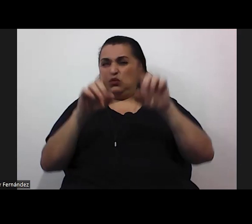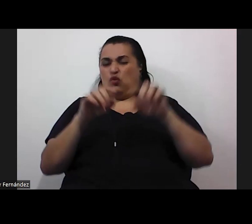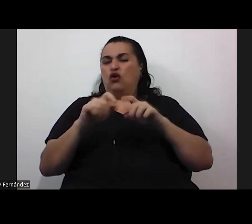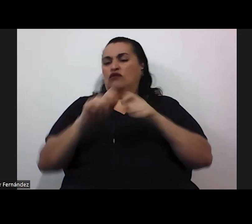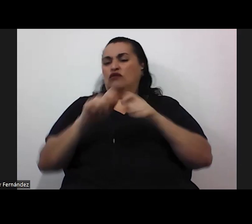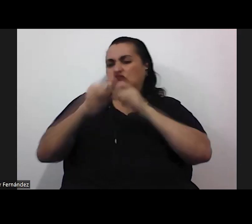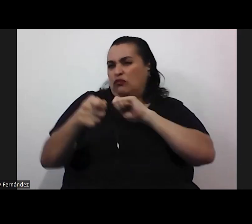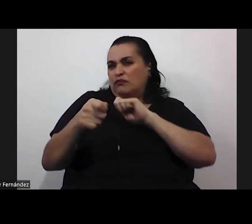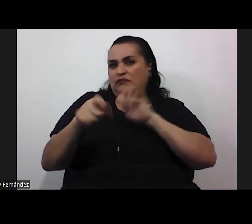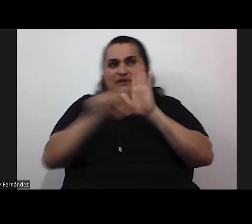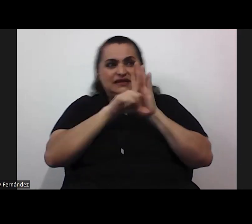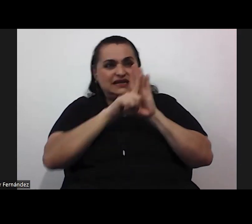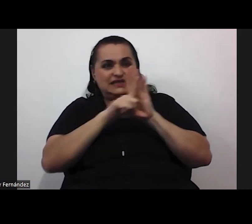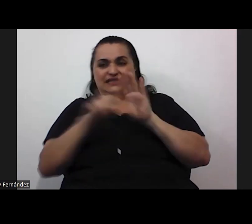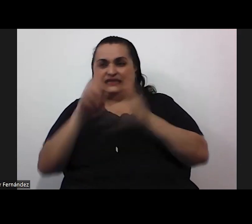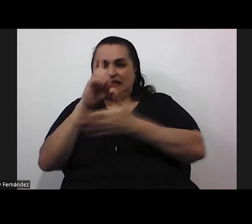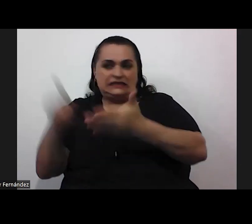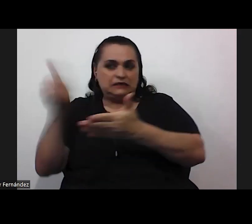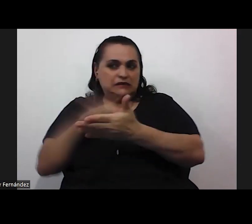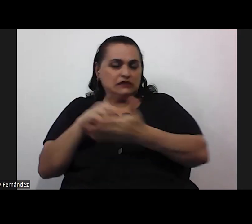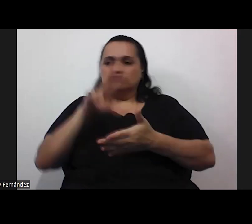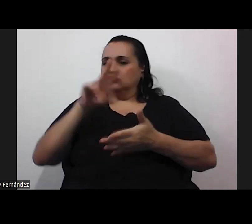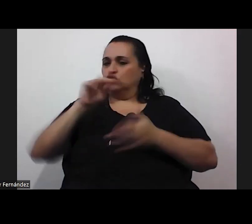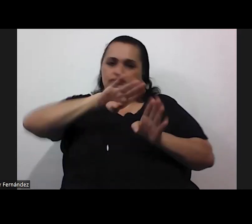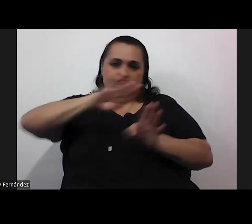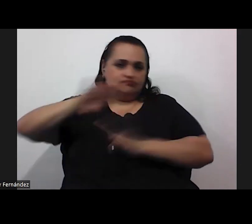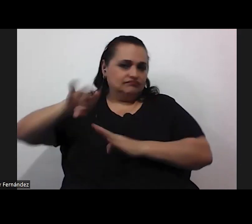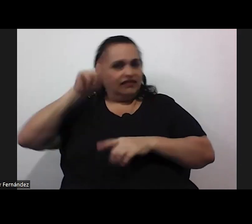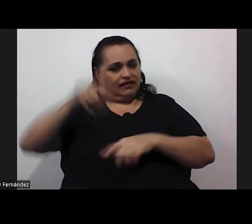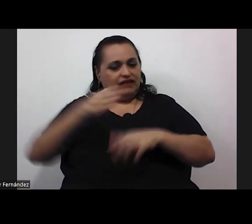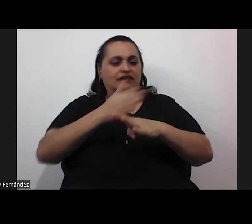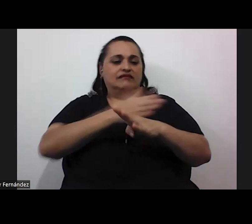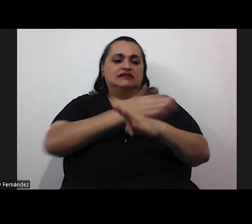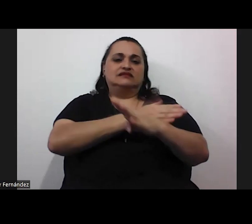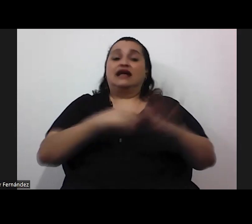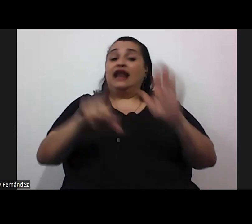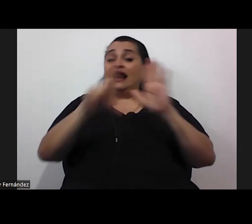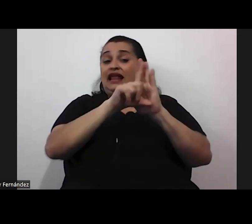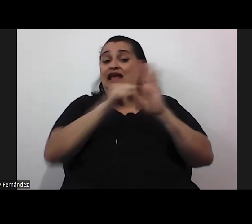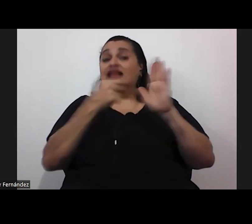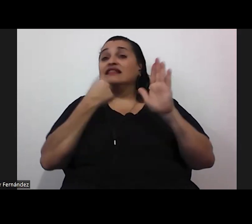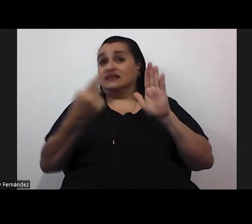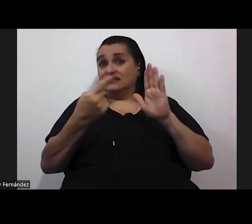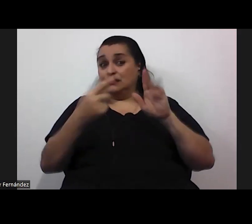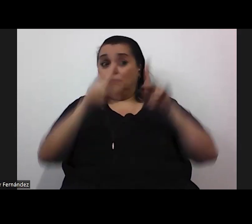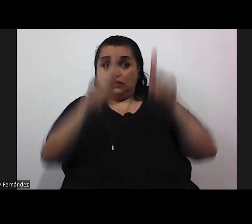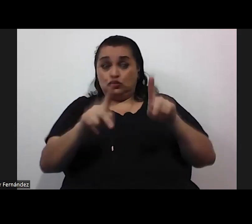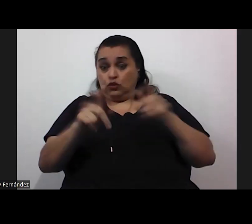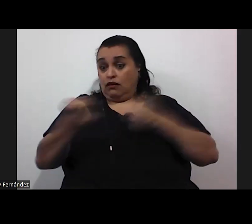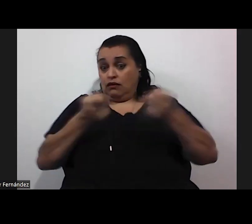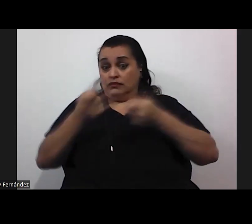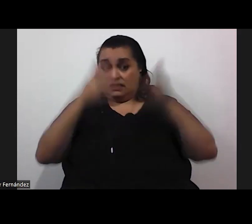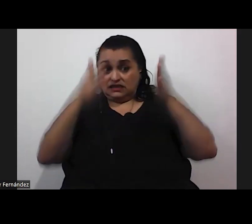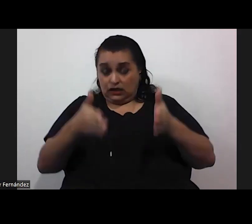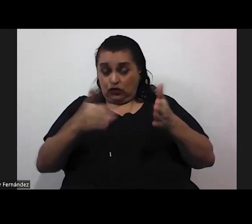sino debemos avanzar y para eso la ley indica que la persona administradora del centro educativo en su